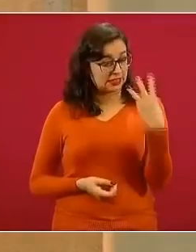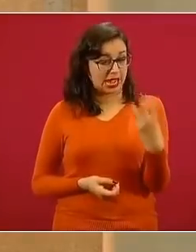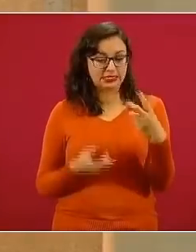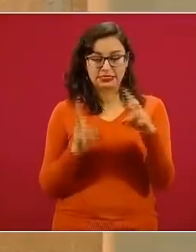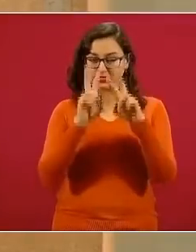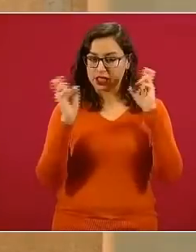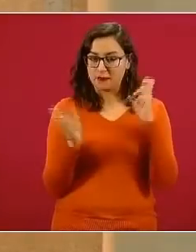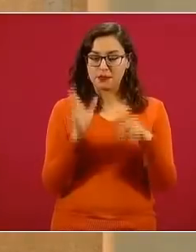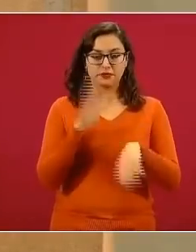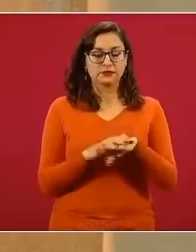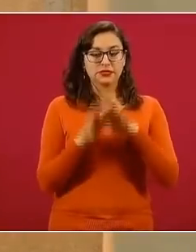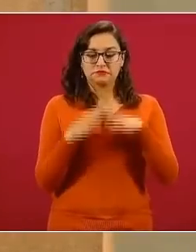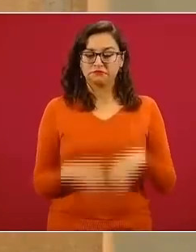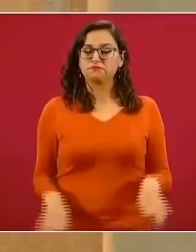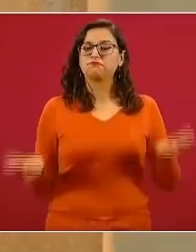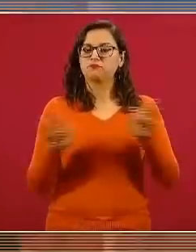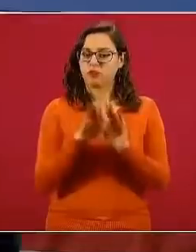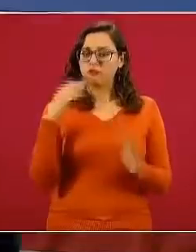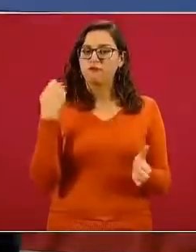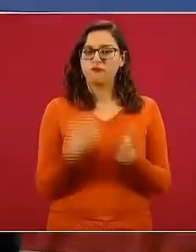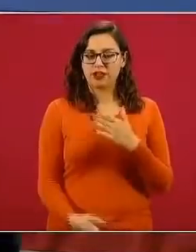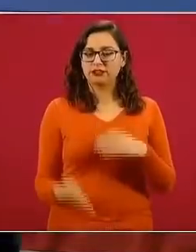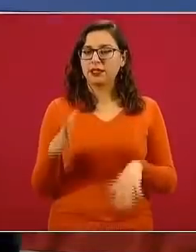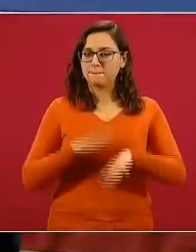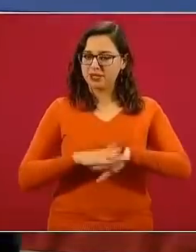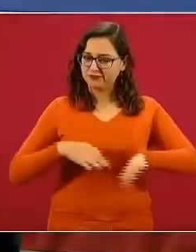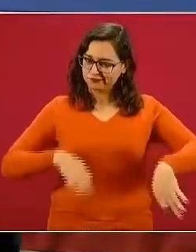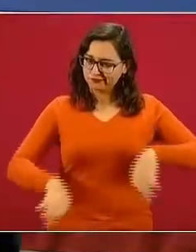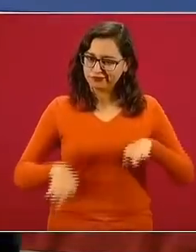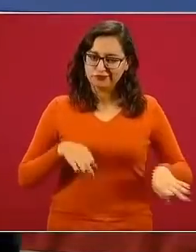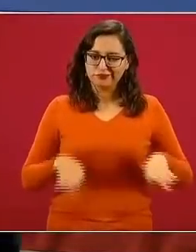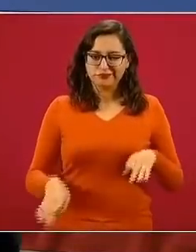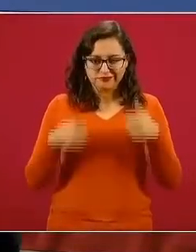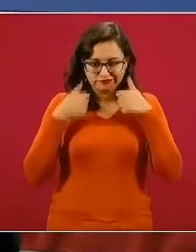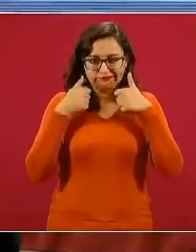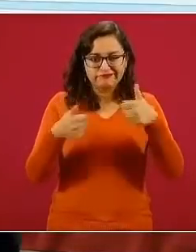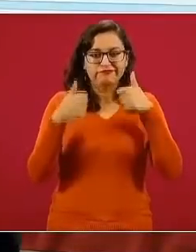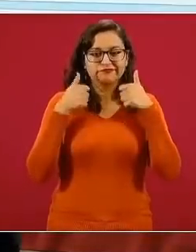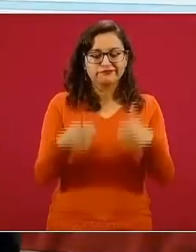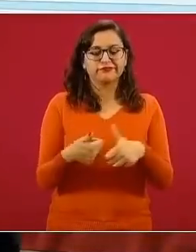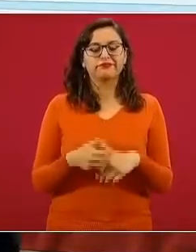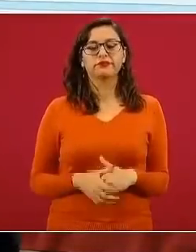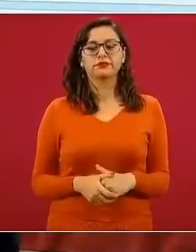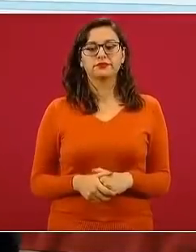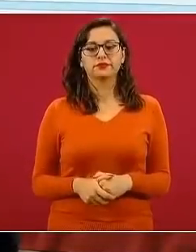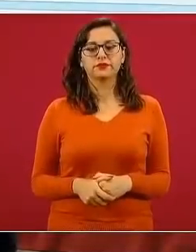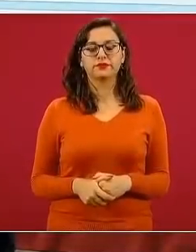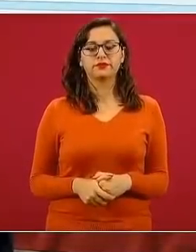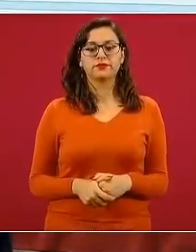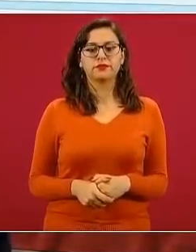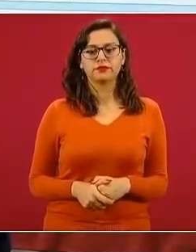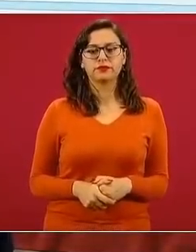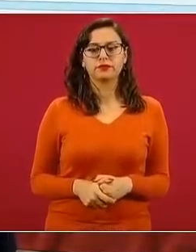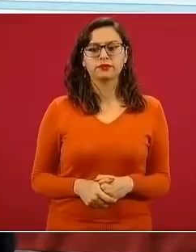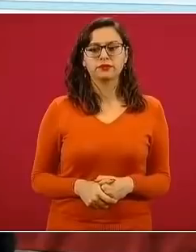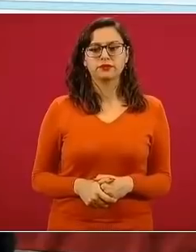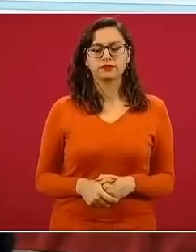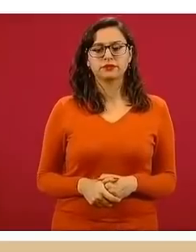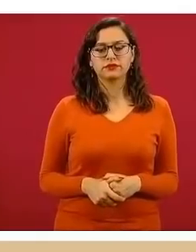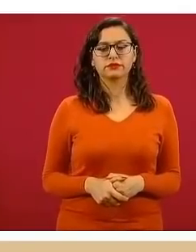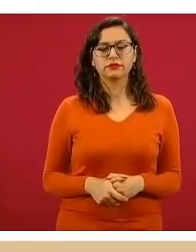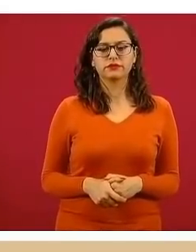fundamentales donde hay mucho trabajo que hacer. La siguiente, por favor. Una de las cosas que estamos también